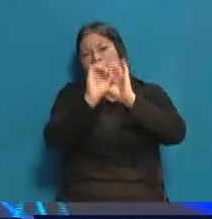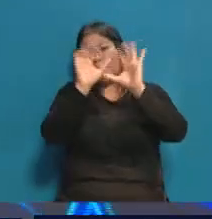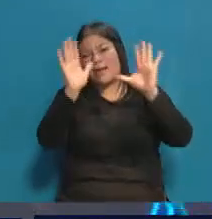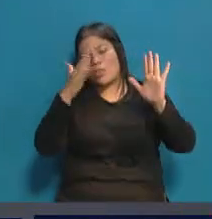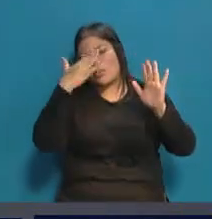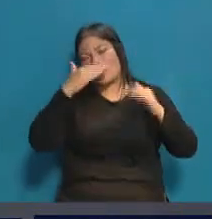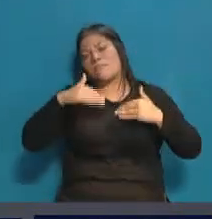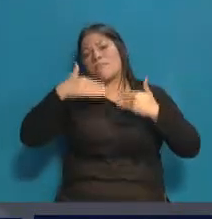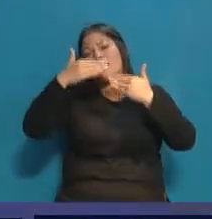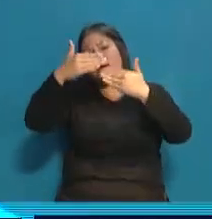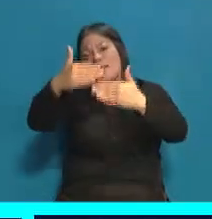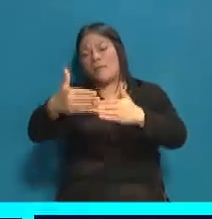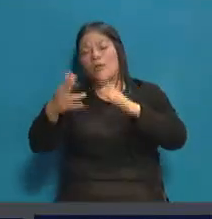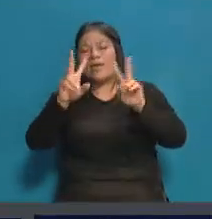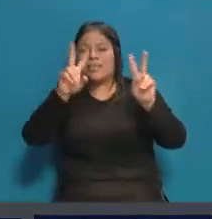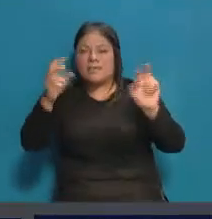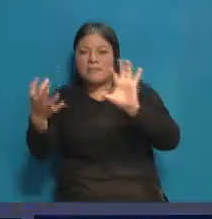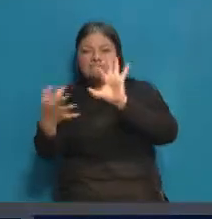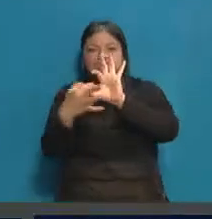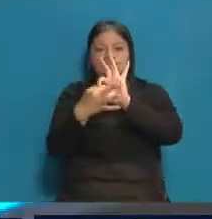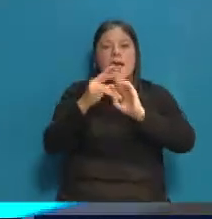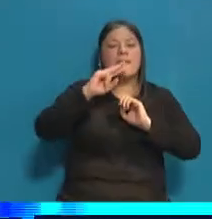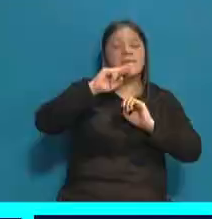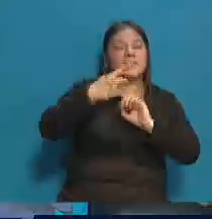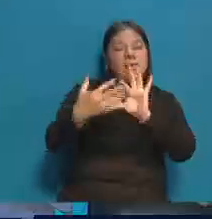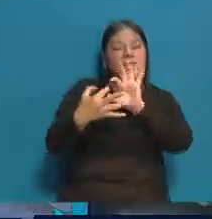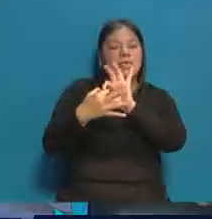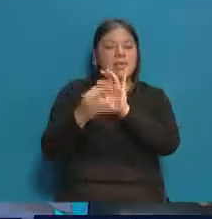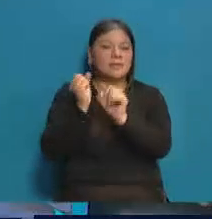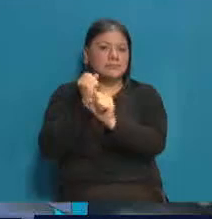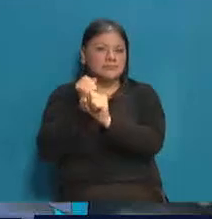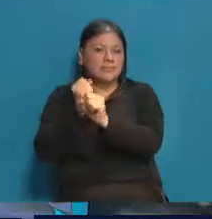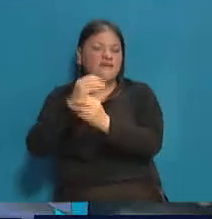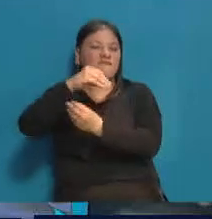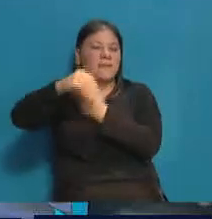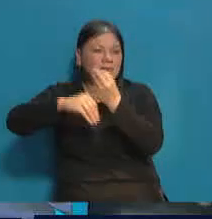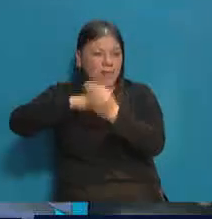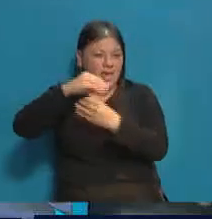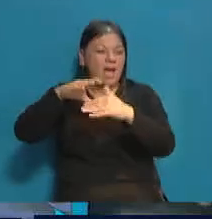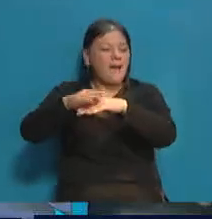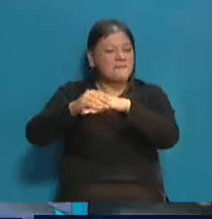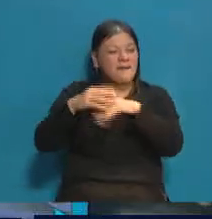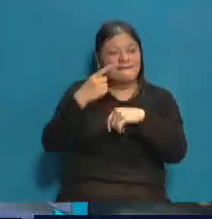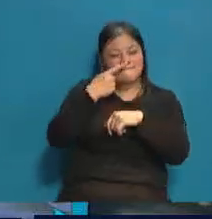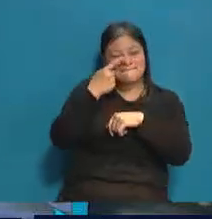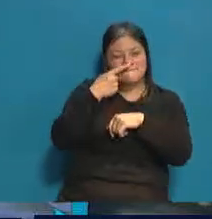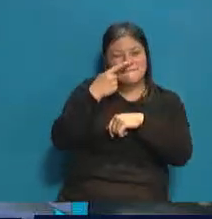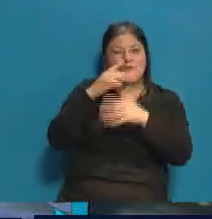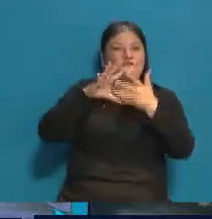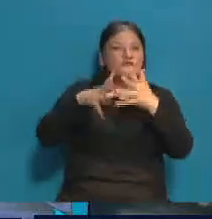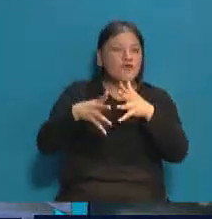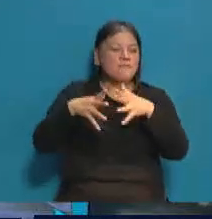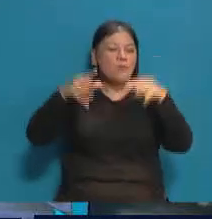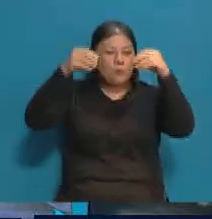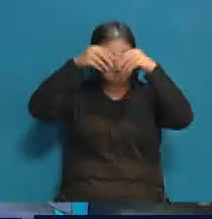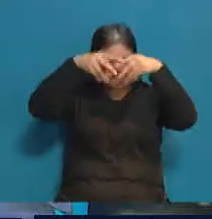apellidos y las relaciones que existen de familiares, de amigos. Como un árbol va hablar, para